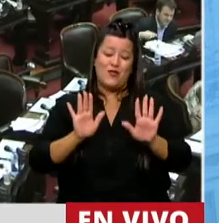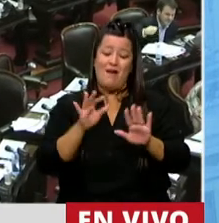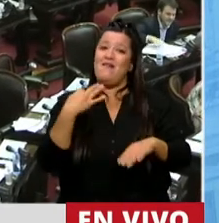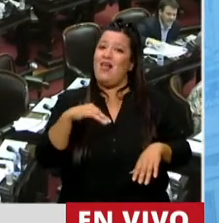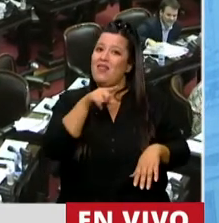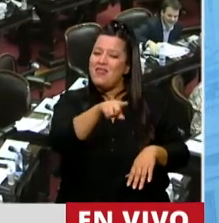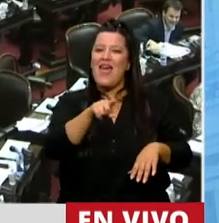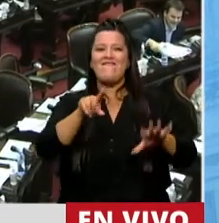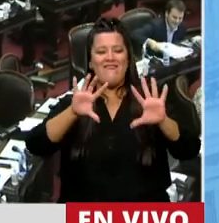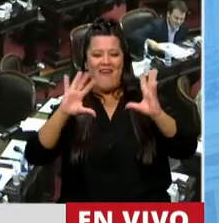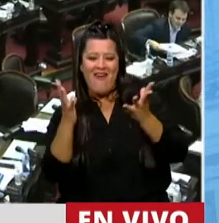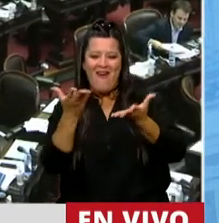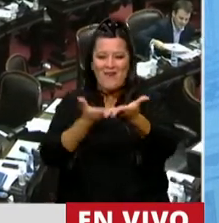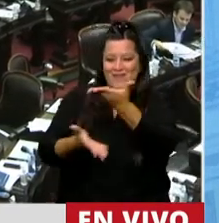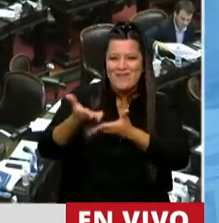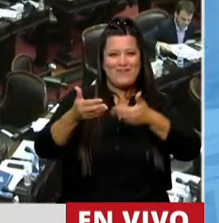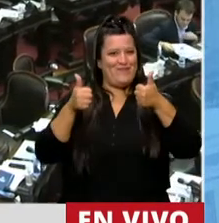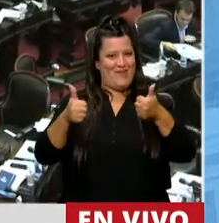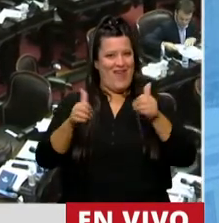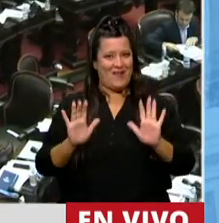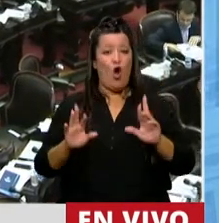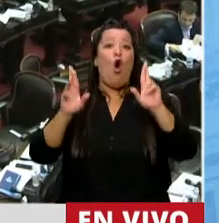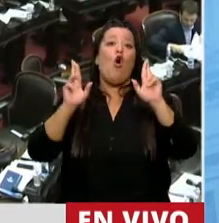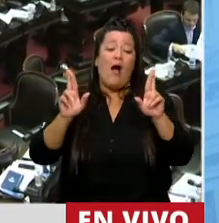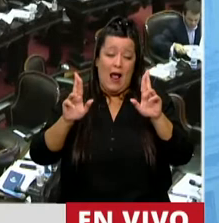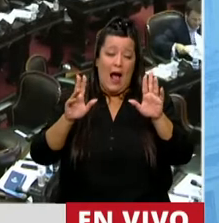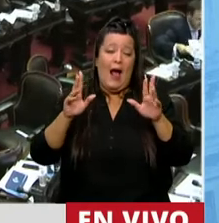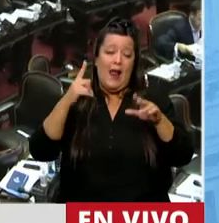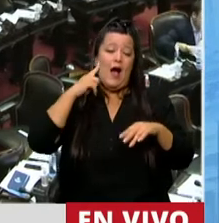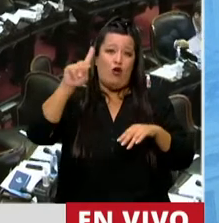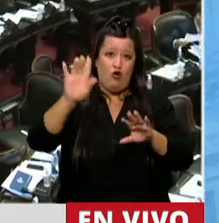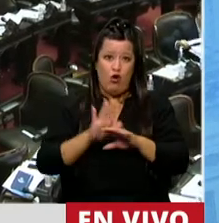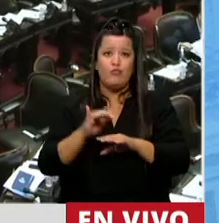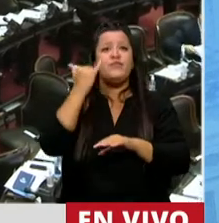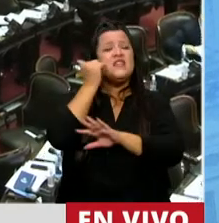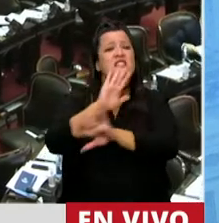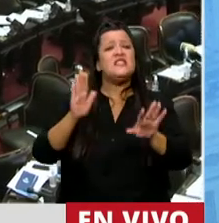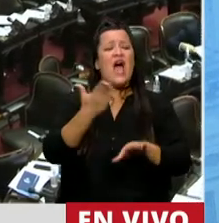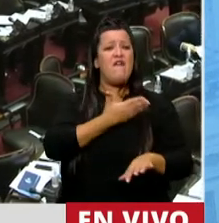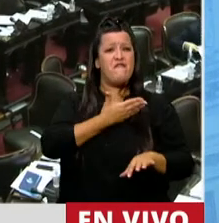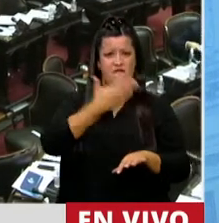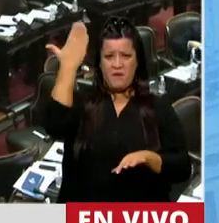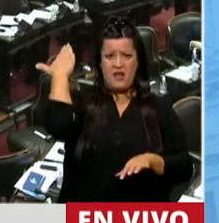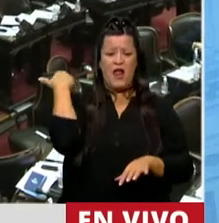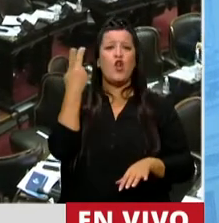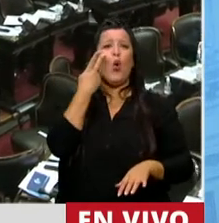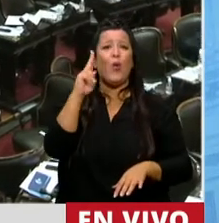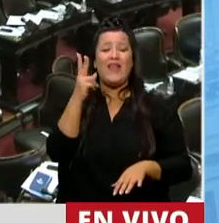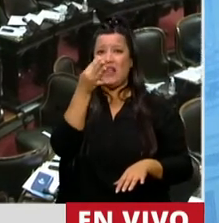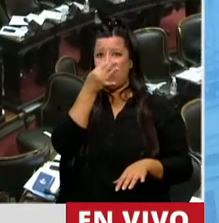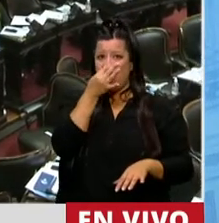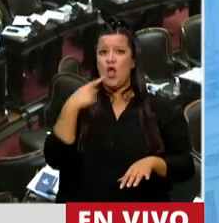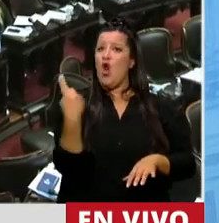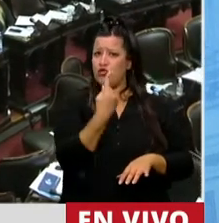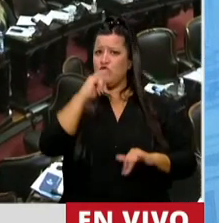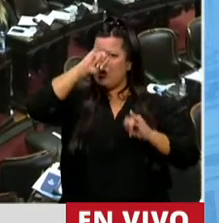que generar el clima para eso y ojalá lo encuentren. Ya en febrero de 2020 demostramos que